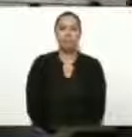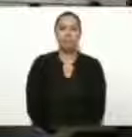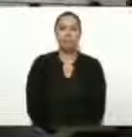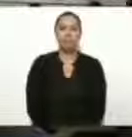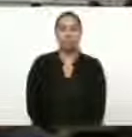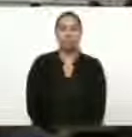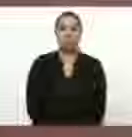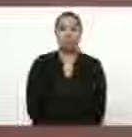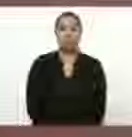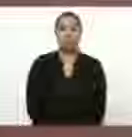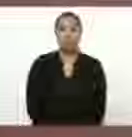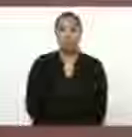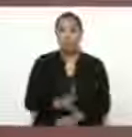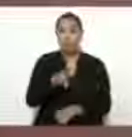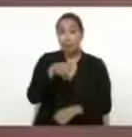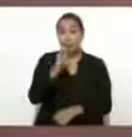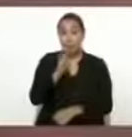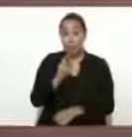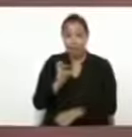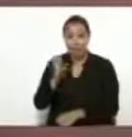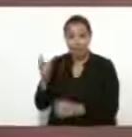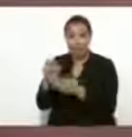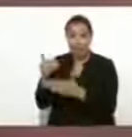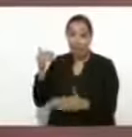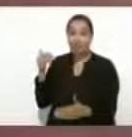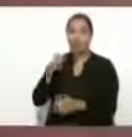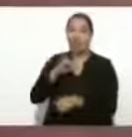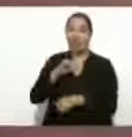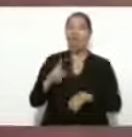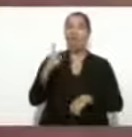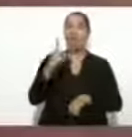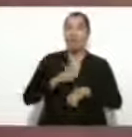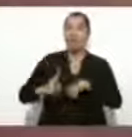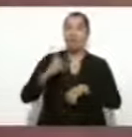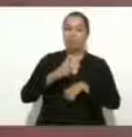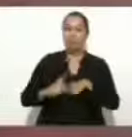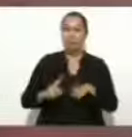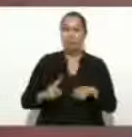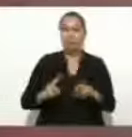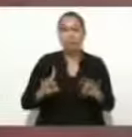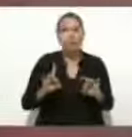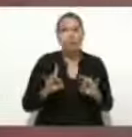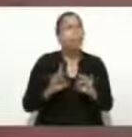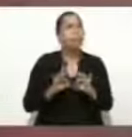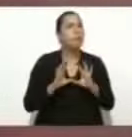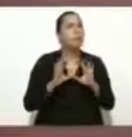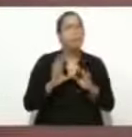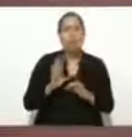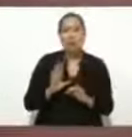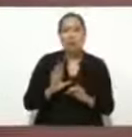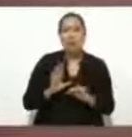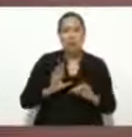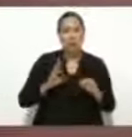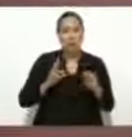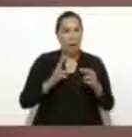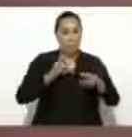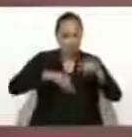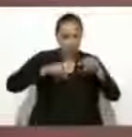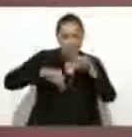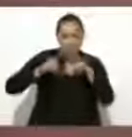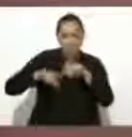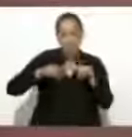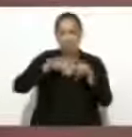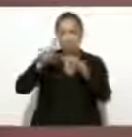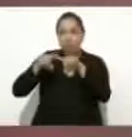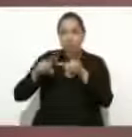Pero hicieron mucho daño. Casi destruyeron la industria